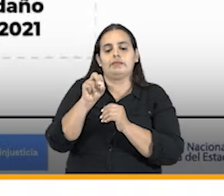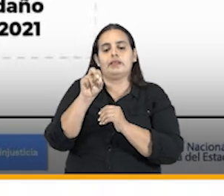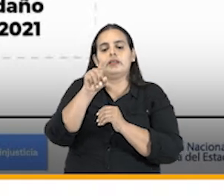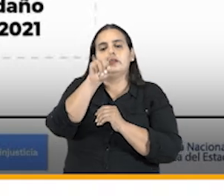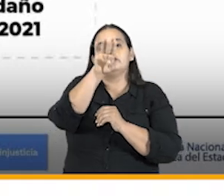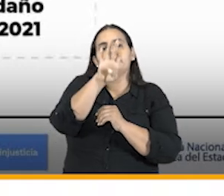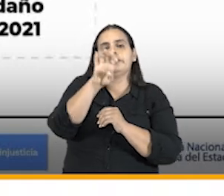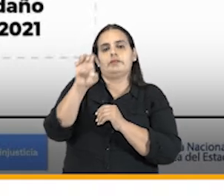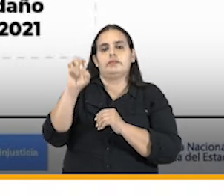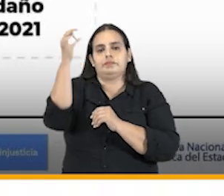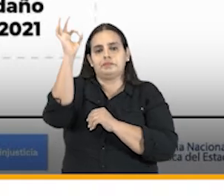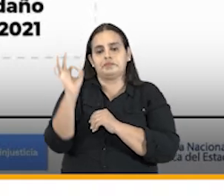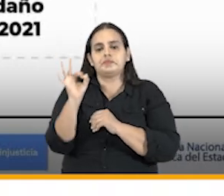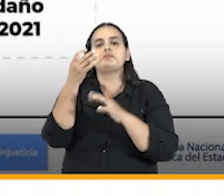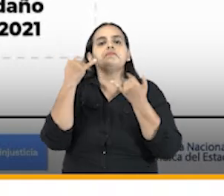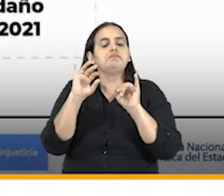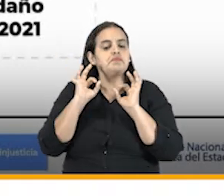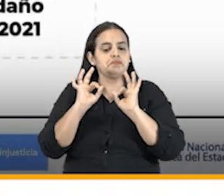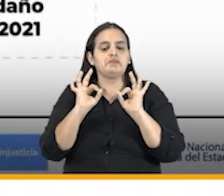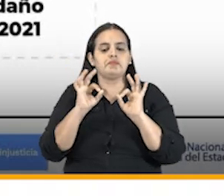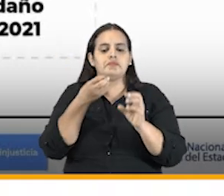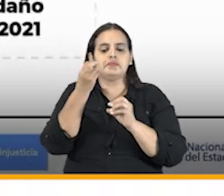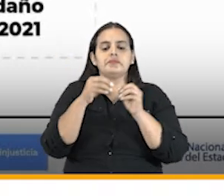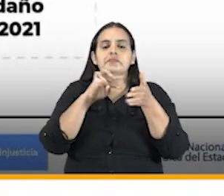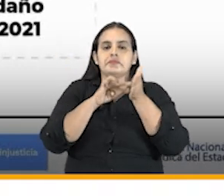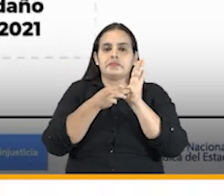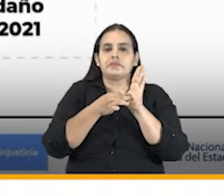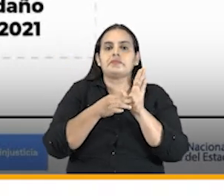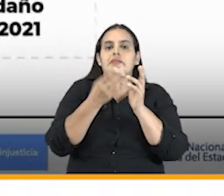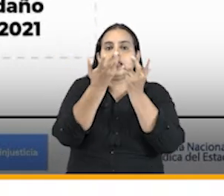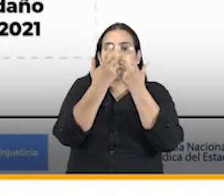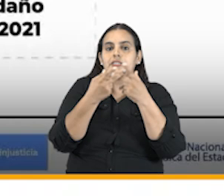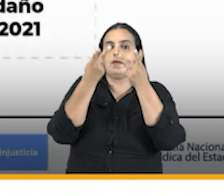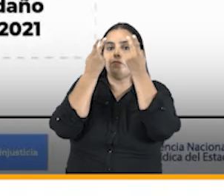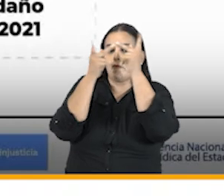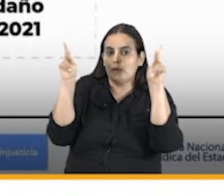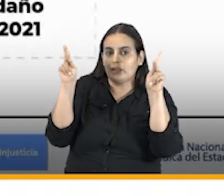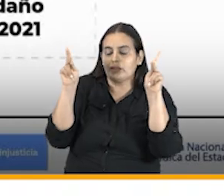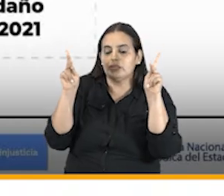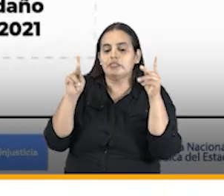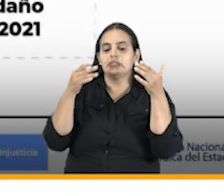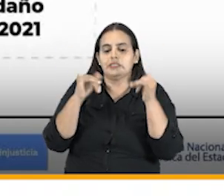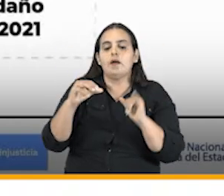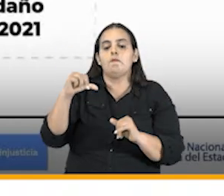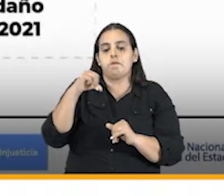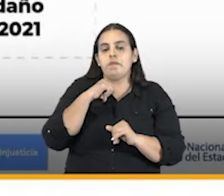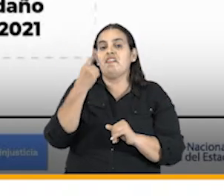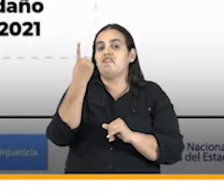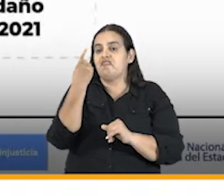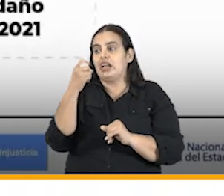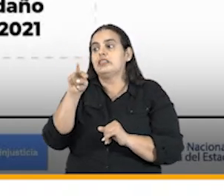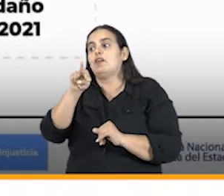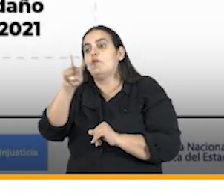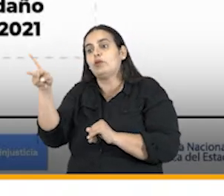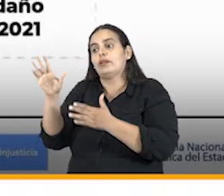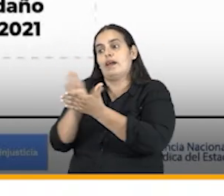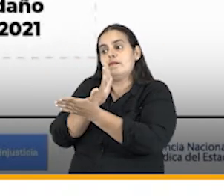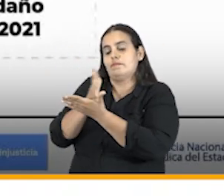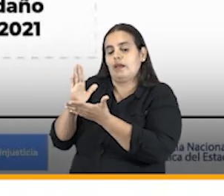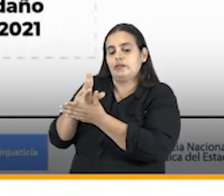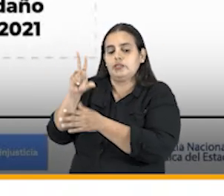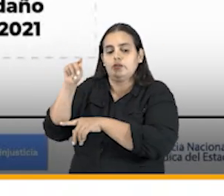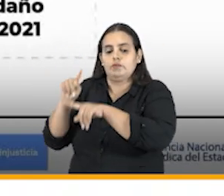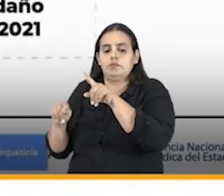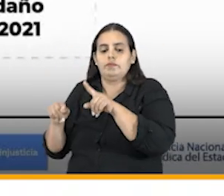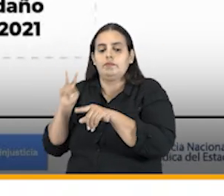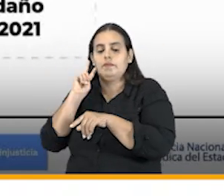99% de implementación en términos de las entidades públicas sin tener en cuenta las pretensiones que están en juego lo